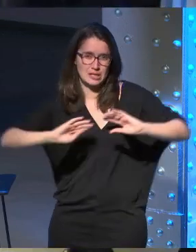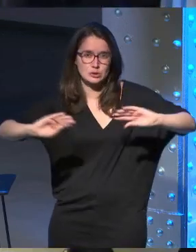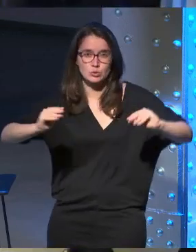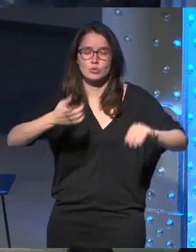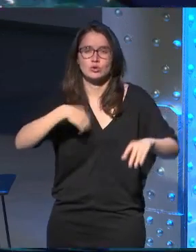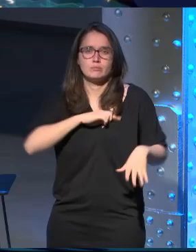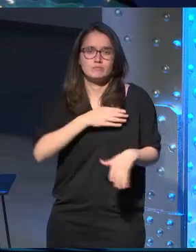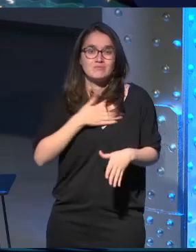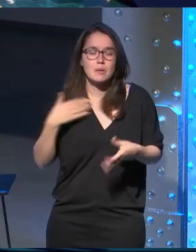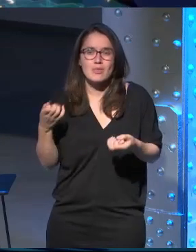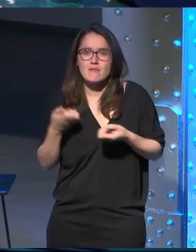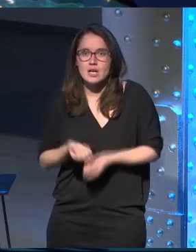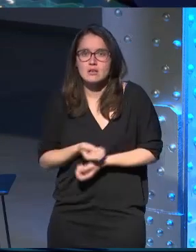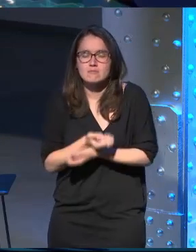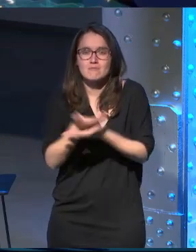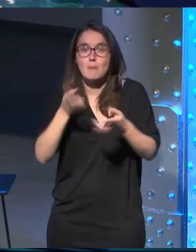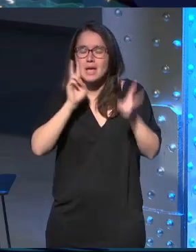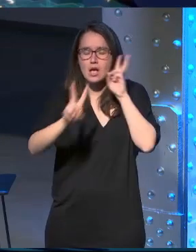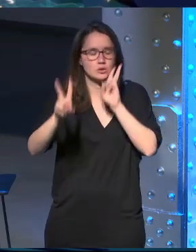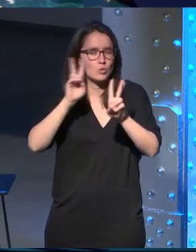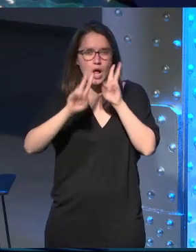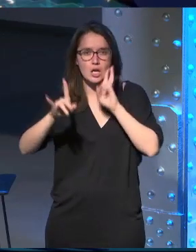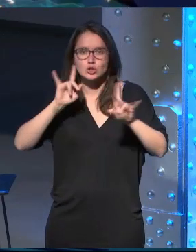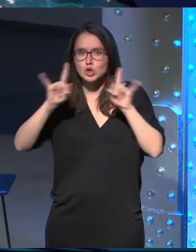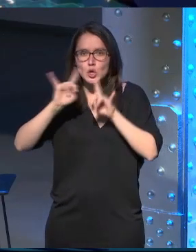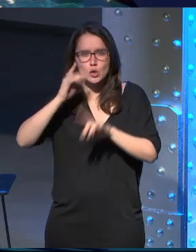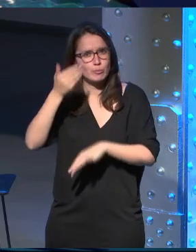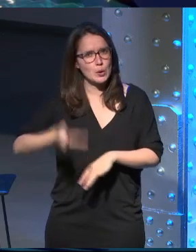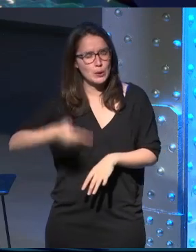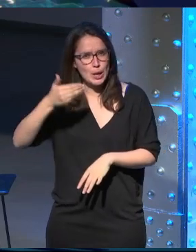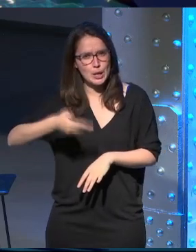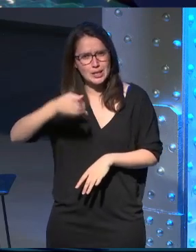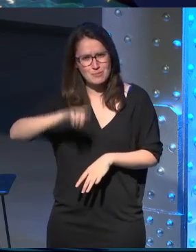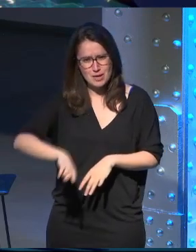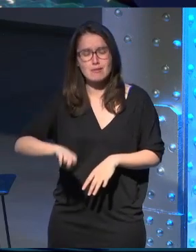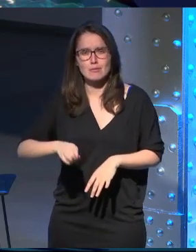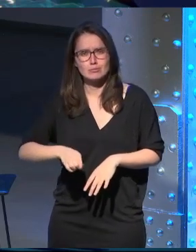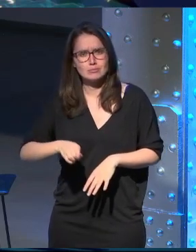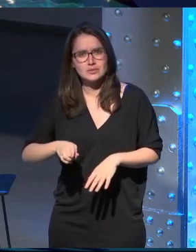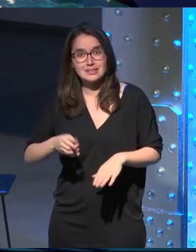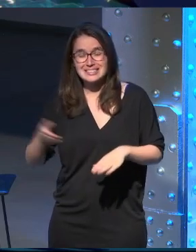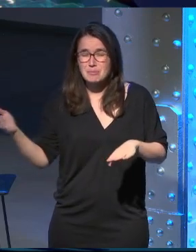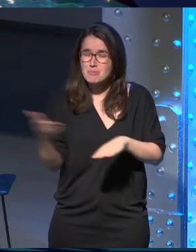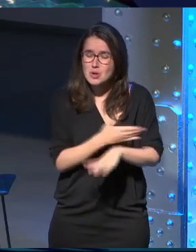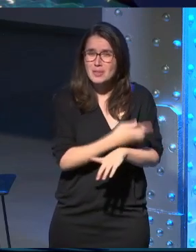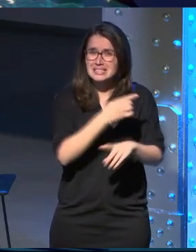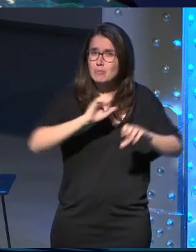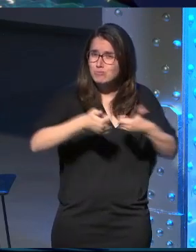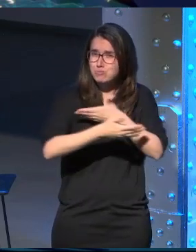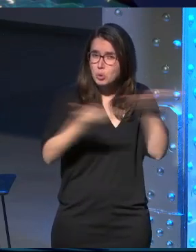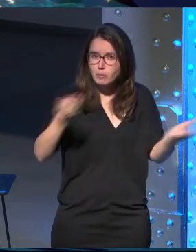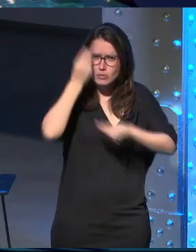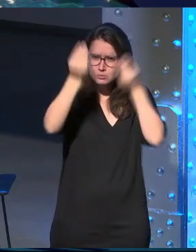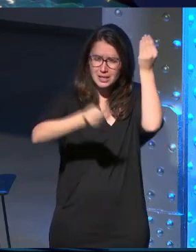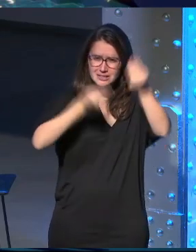que tenía que transmitir visualmente el sonido siempre le damos una importancia brutal desde la preproducción desde el primer segundo en el que nos